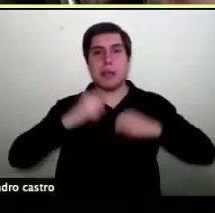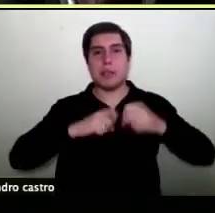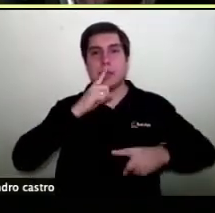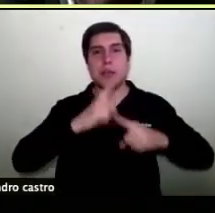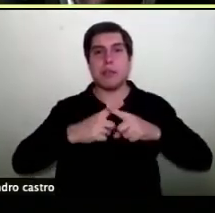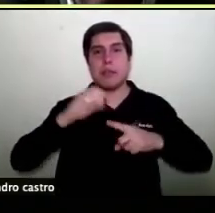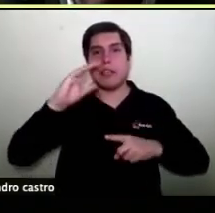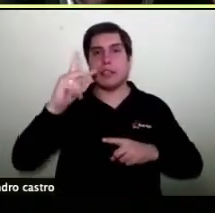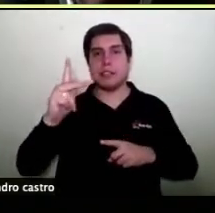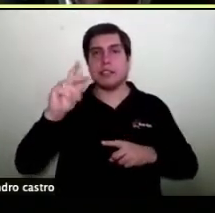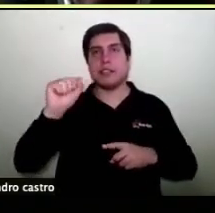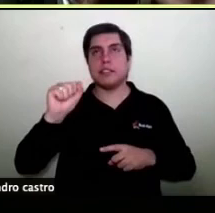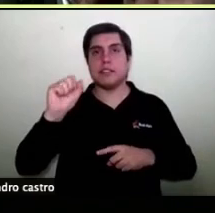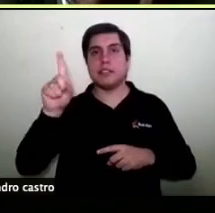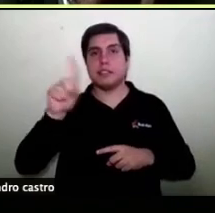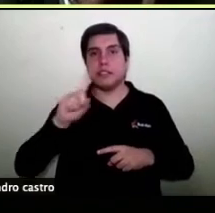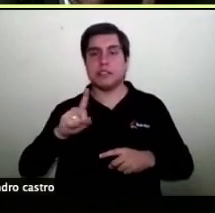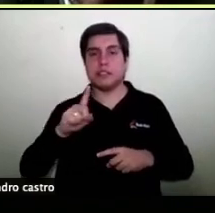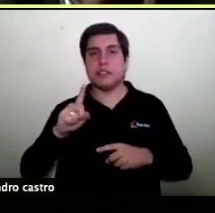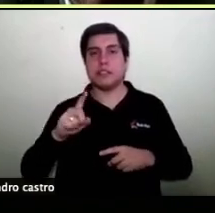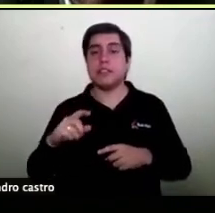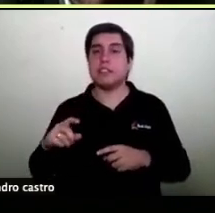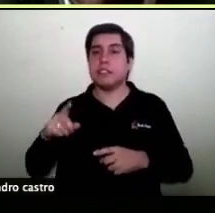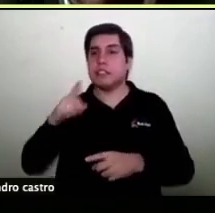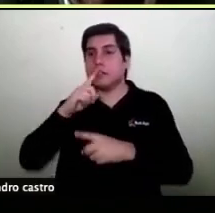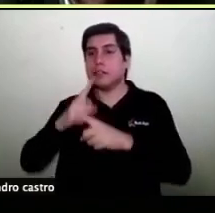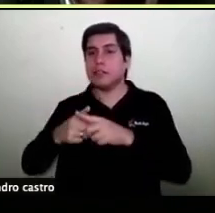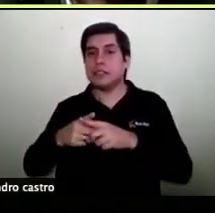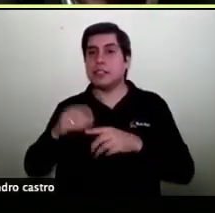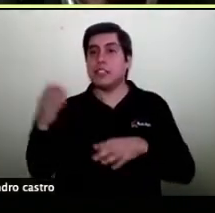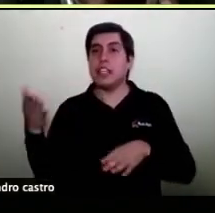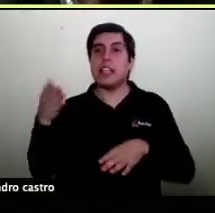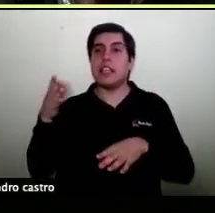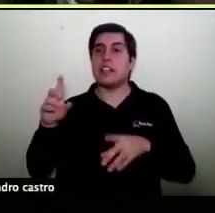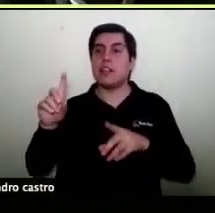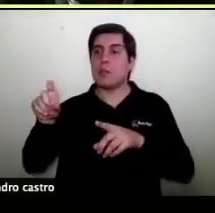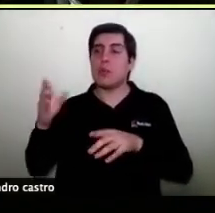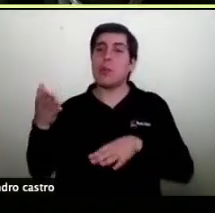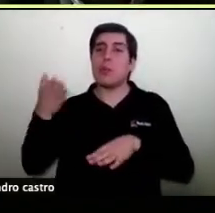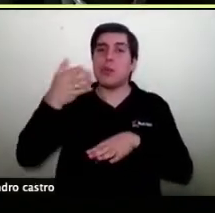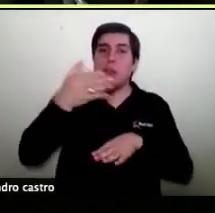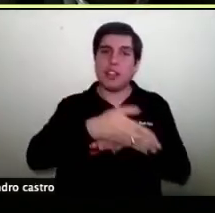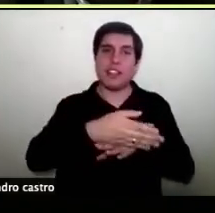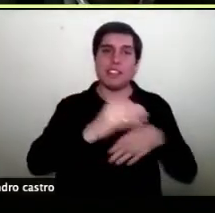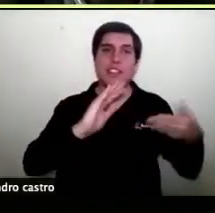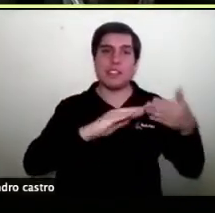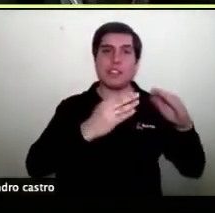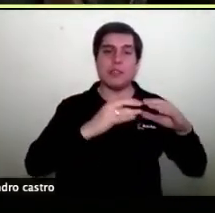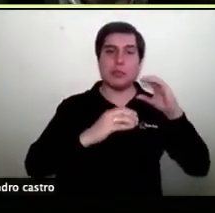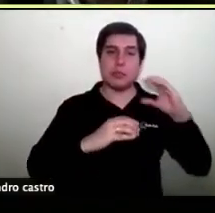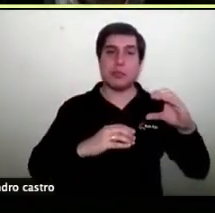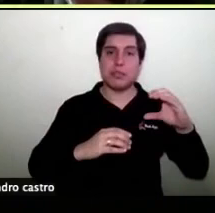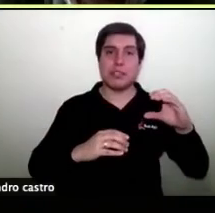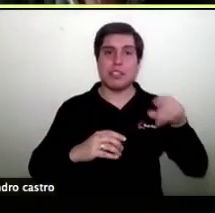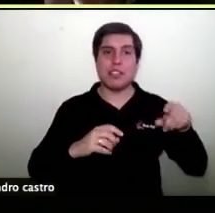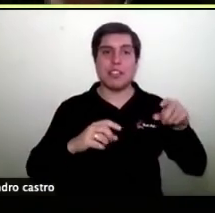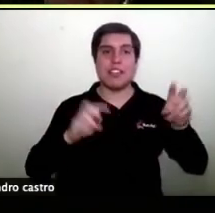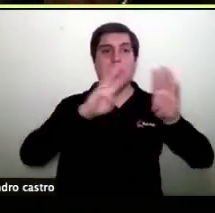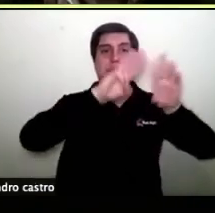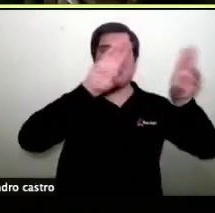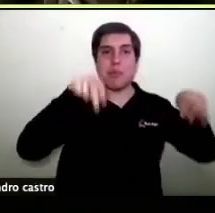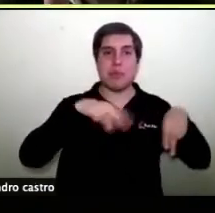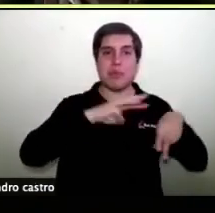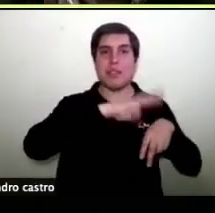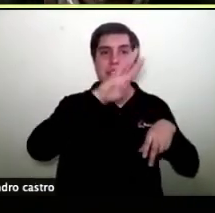en su página web dejó un botón que dice ir a Comunidad C y cuando vaya a Comunidad C el fondo entra directamente